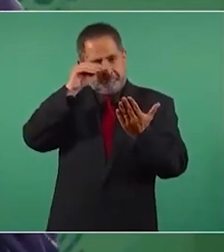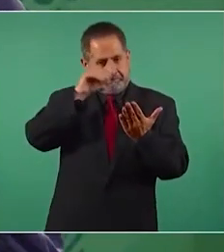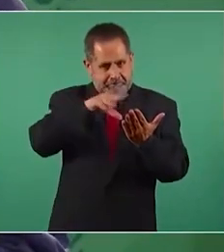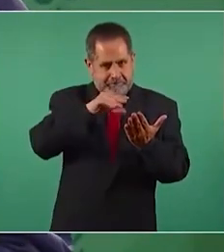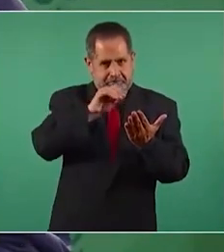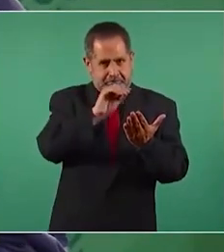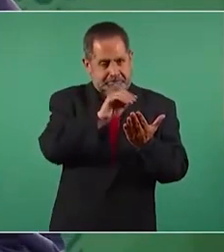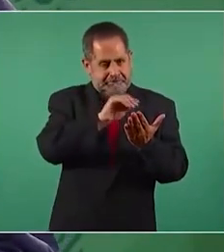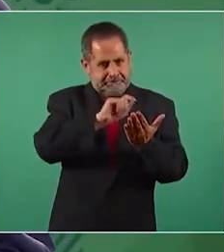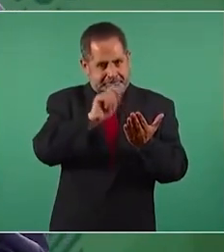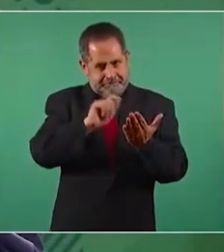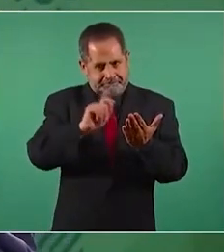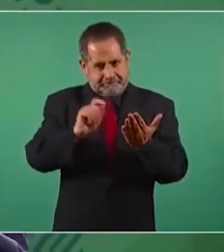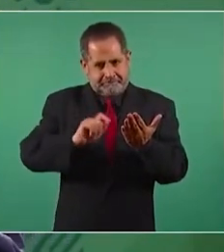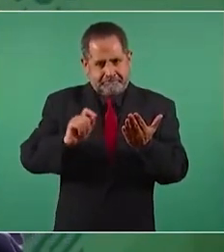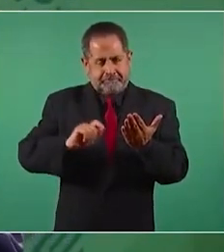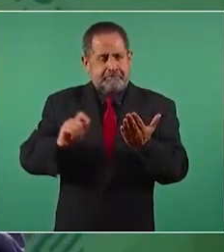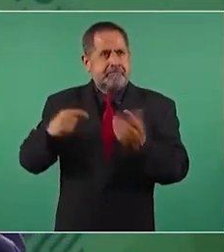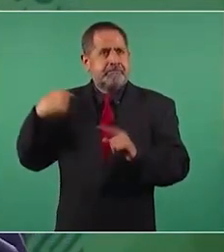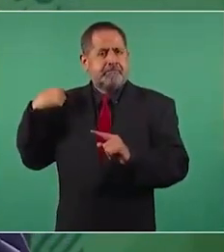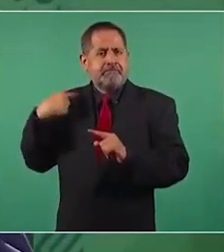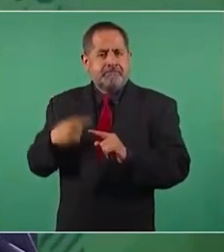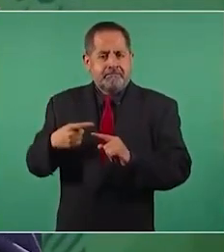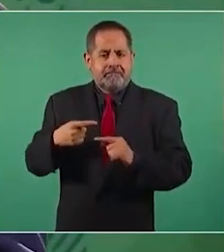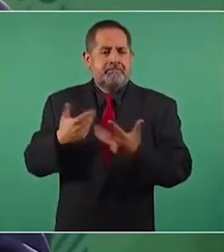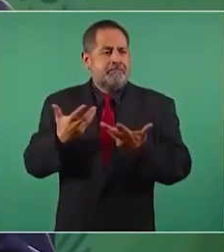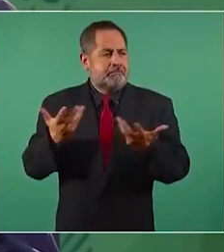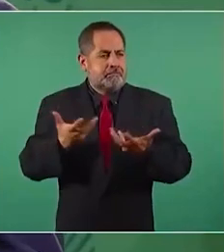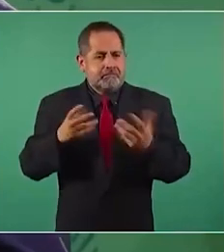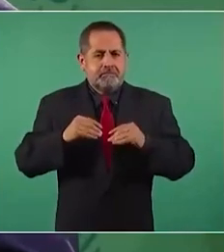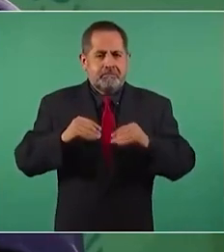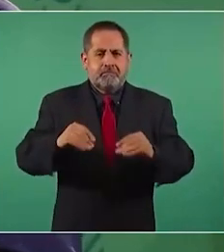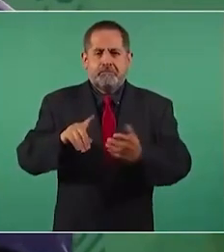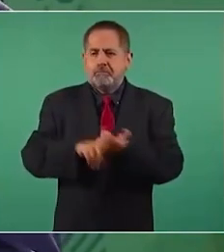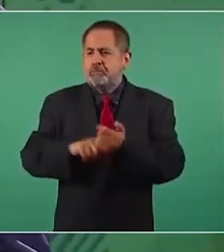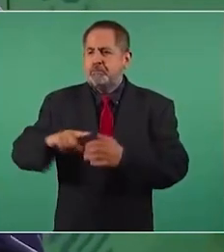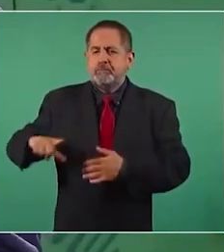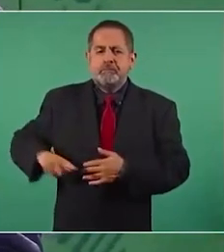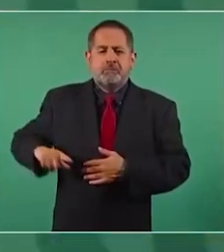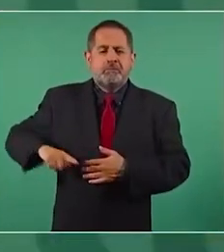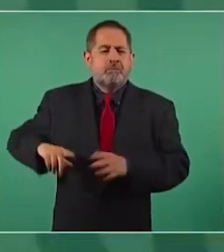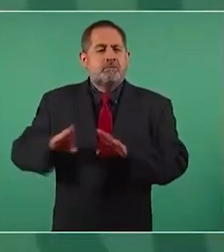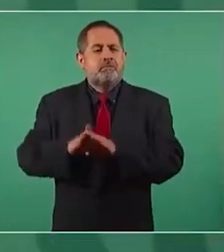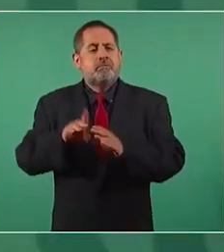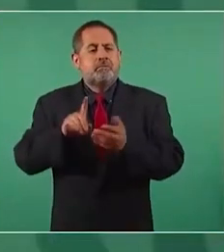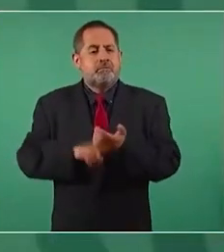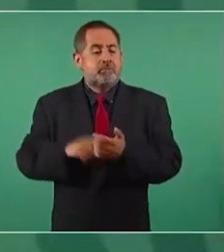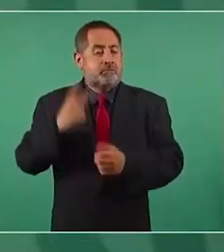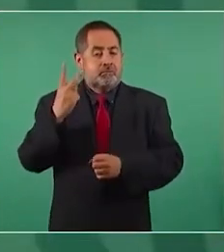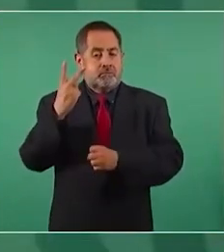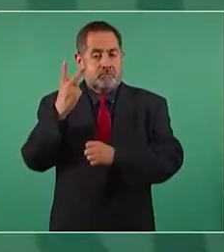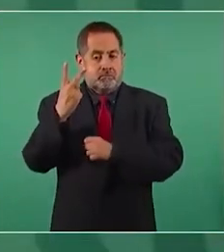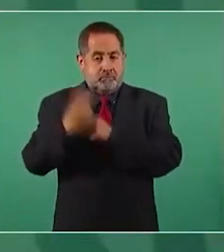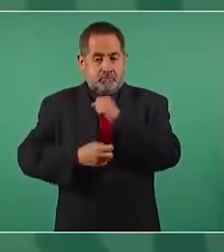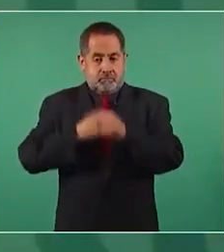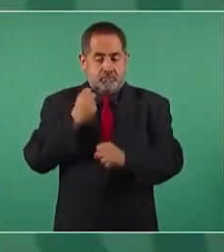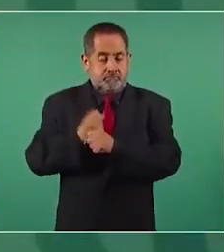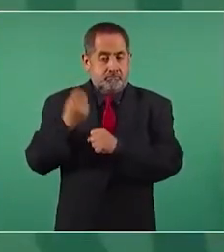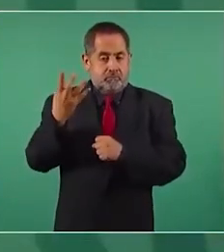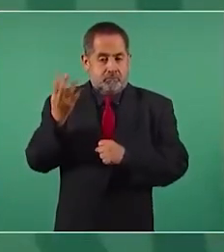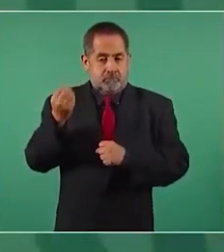que se ha llevado a cabo por el gobierno en dos años, nueve meses.